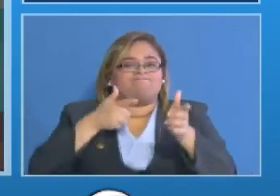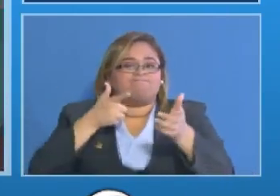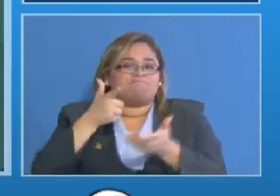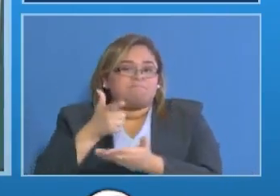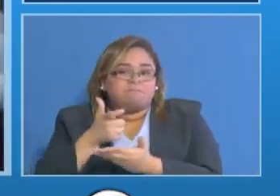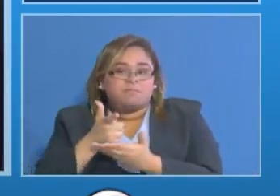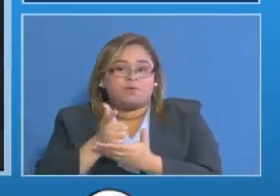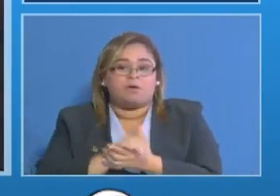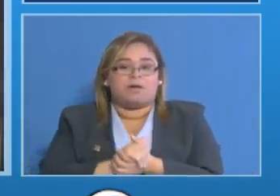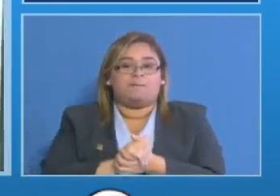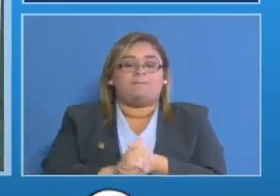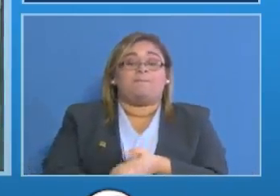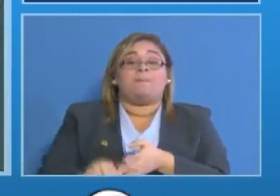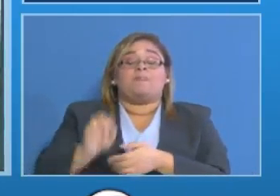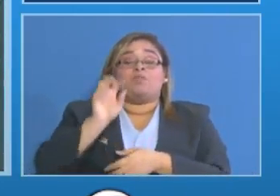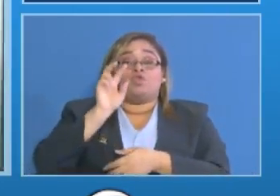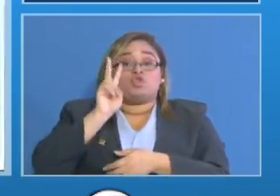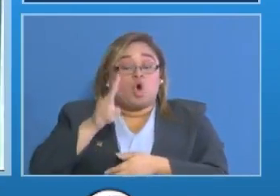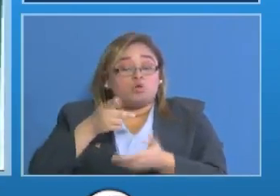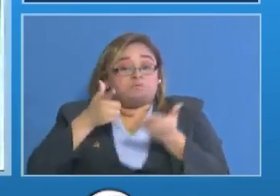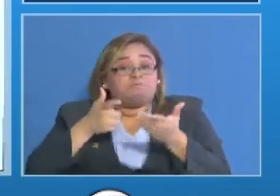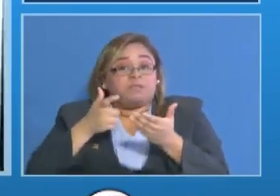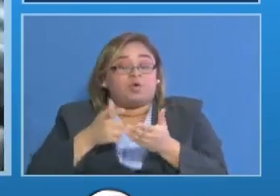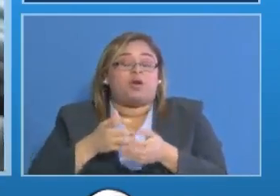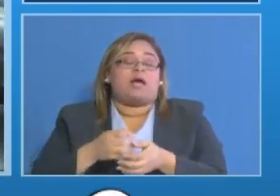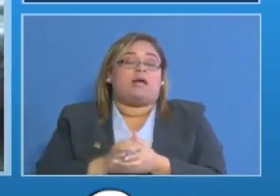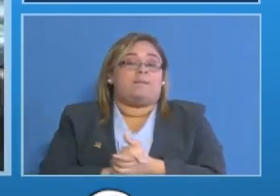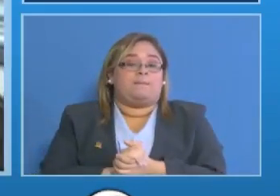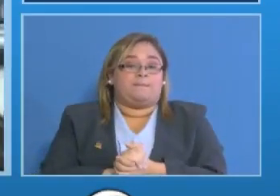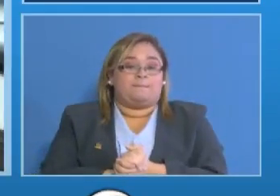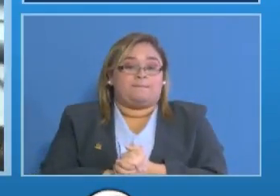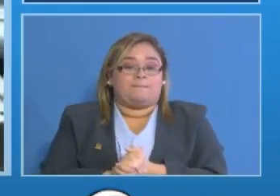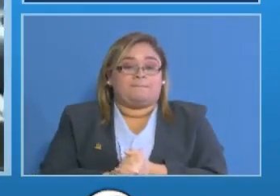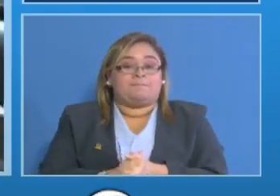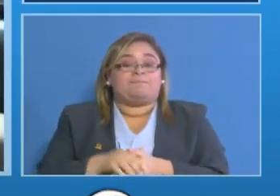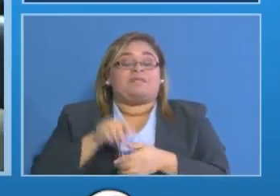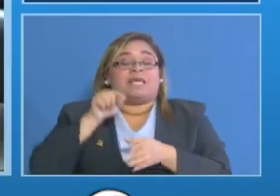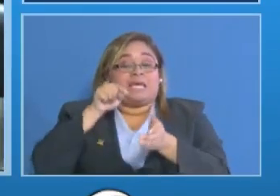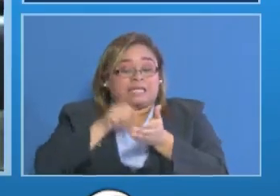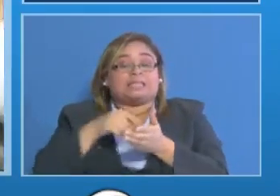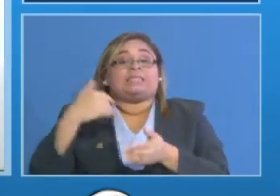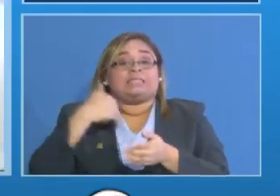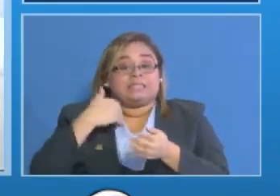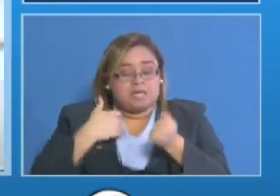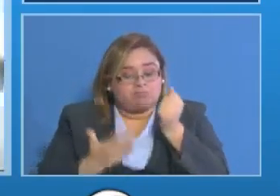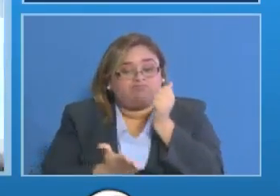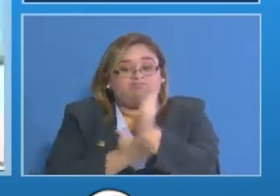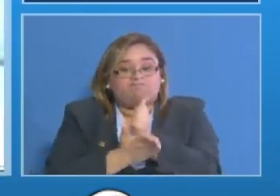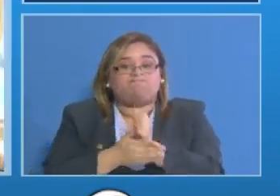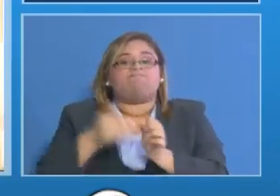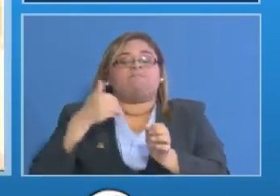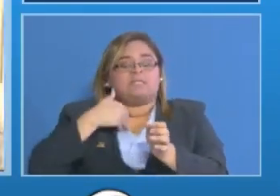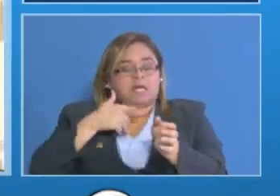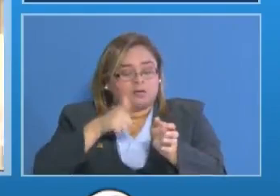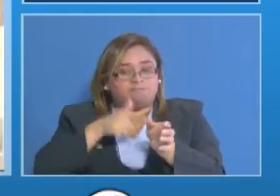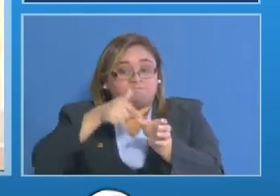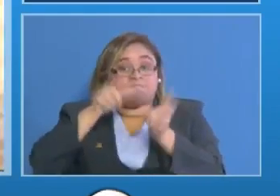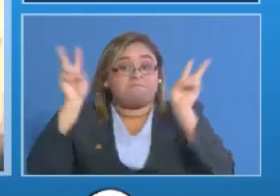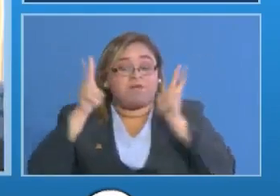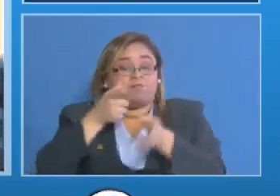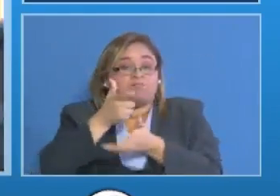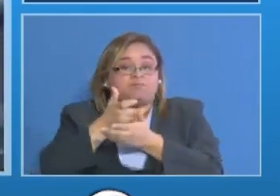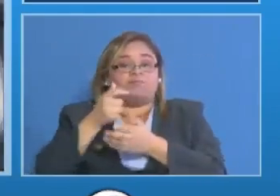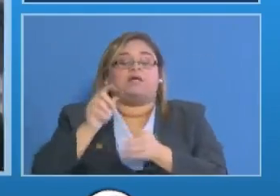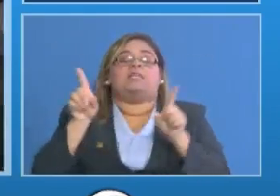UCI ambas armas de grueso calibre están con su respectivo cargador y municiones y se logró la